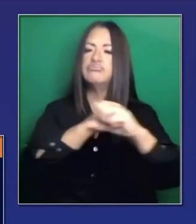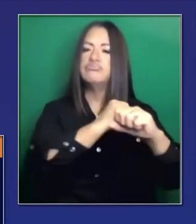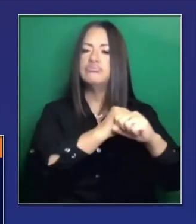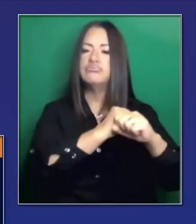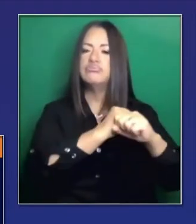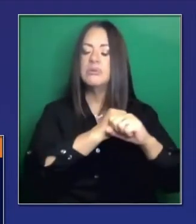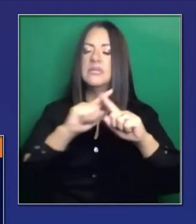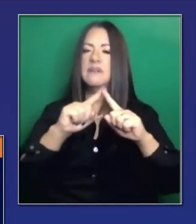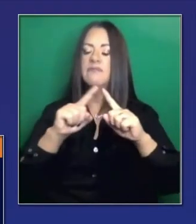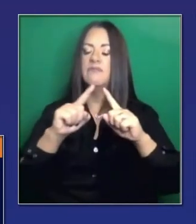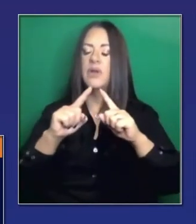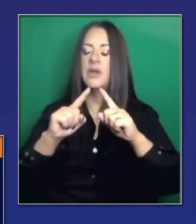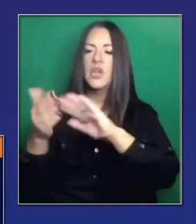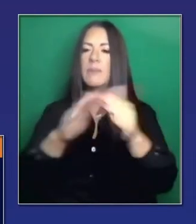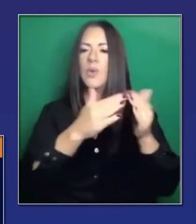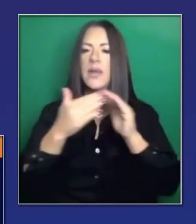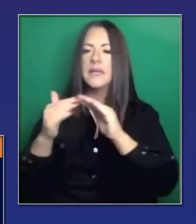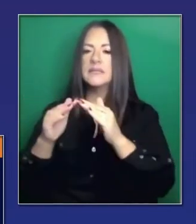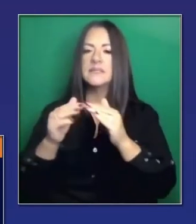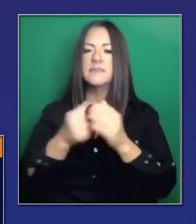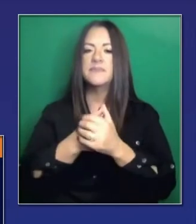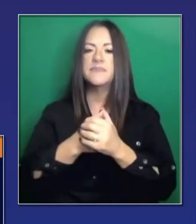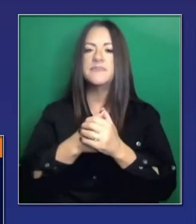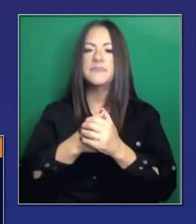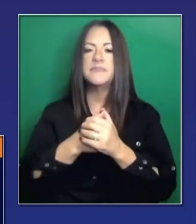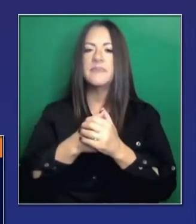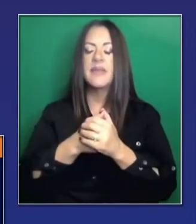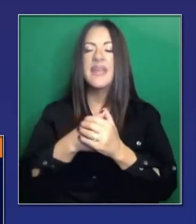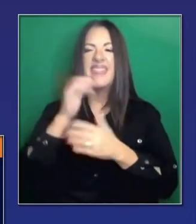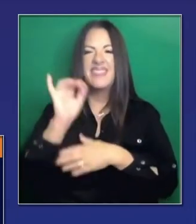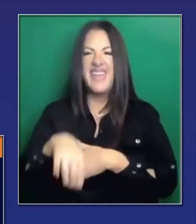tratando de difundir la noticia. Aquí está el sitio web.